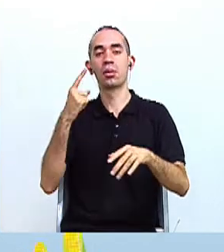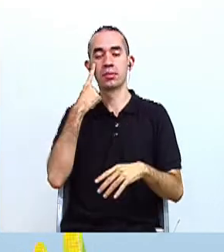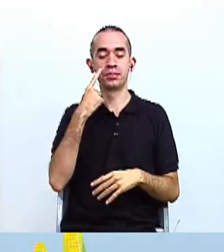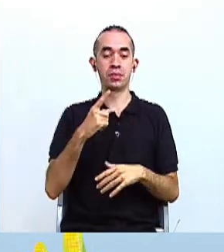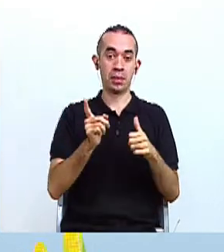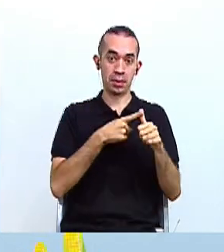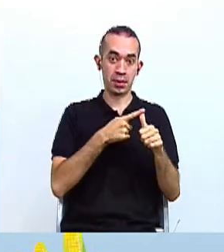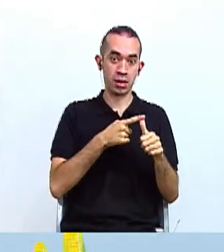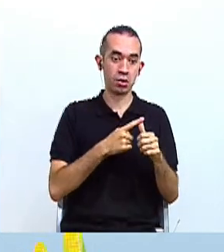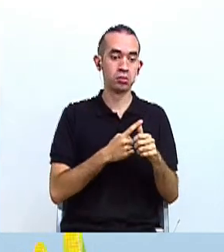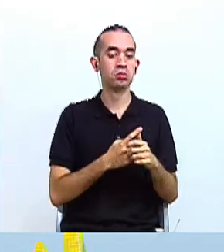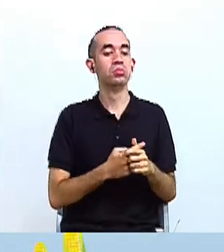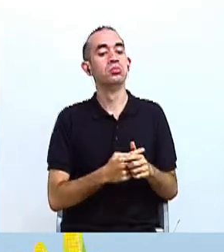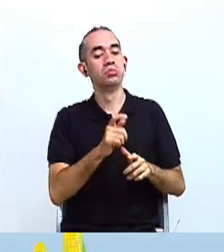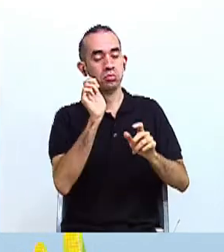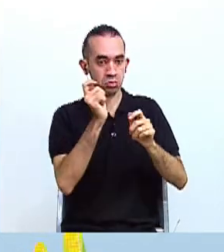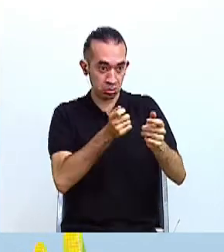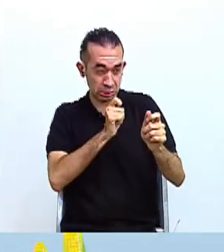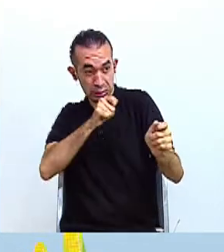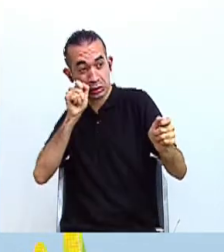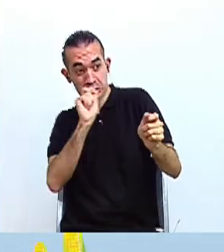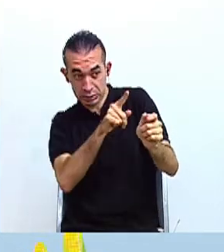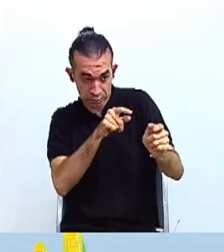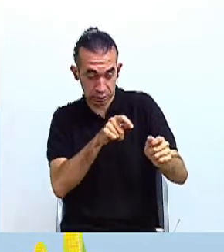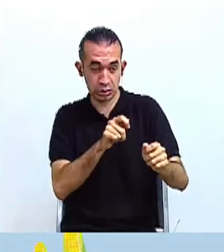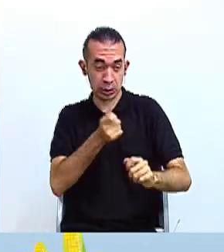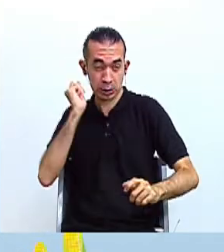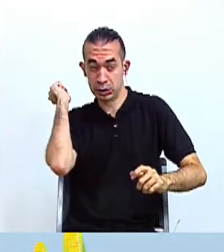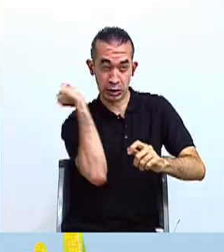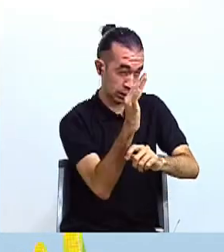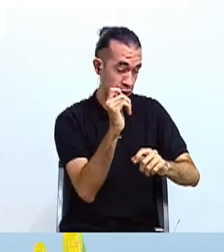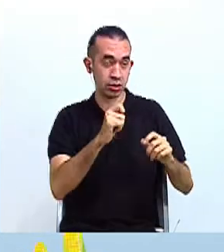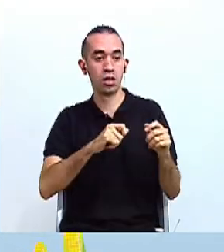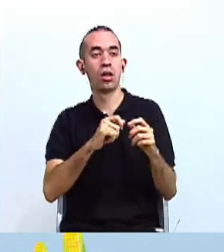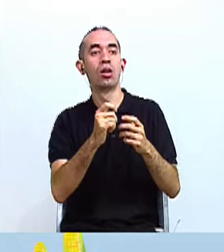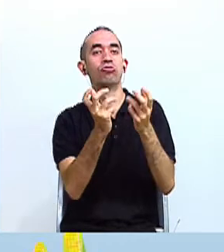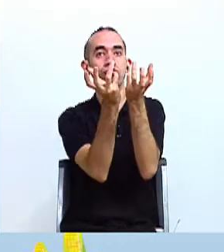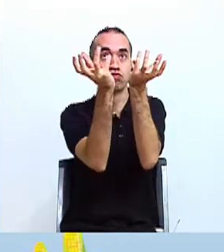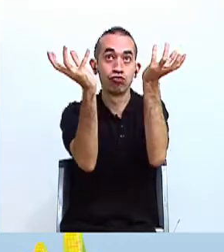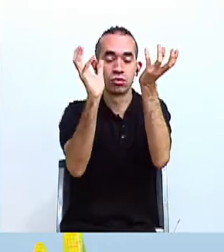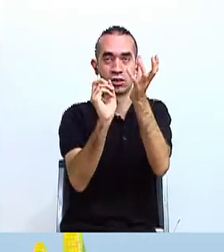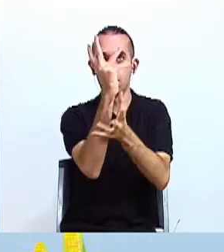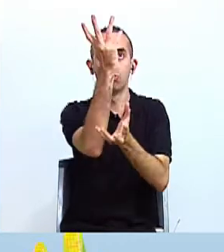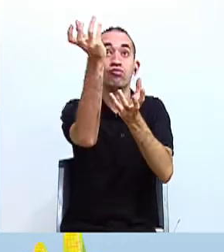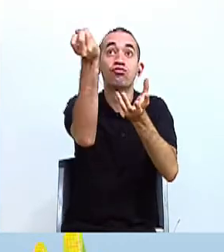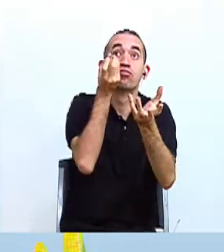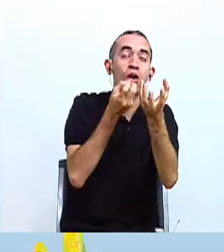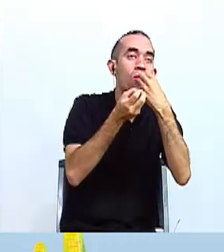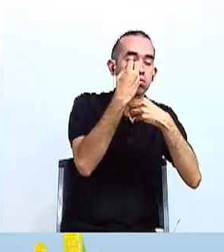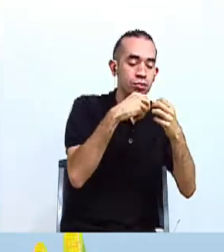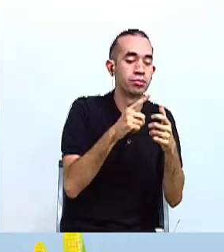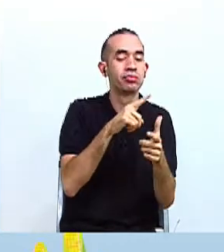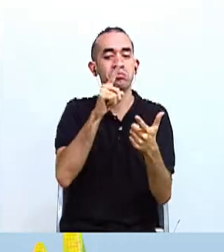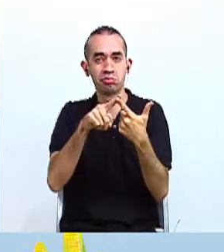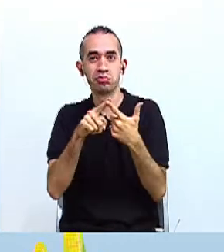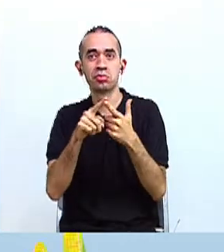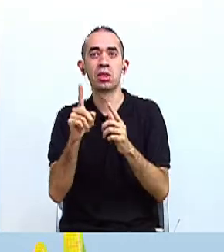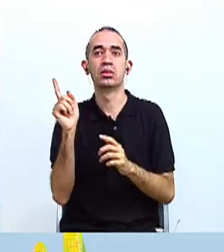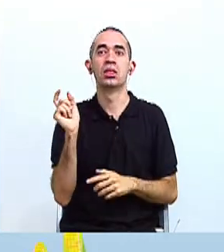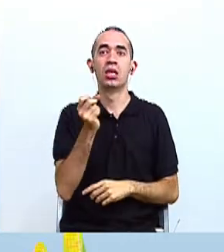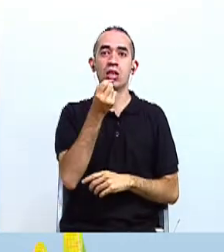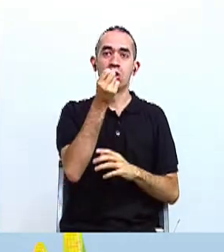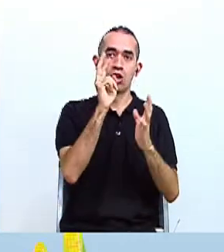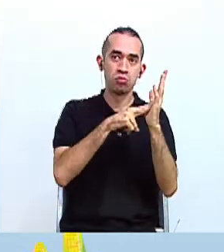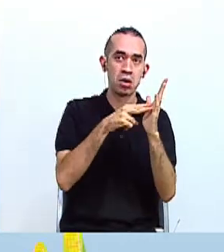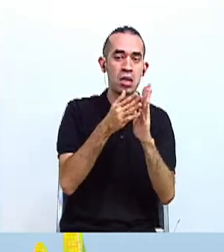Posteriormente, del año 2000 al 500 a.C., los agricultores incipientes. De seguido nos encontramos con los